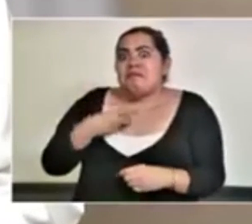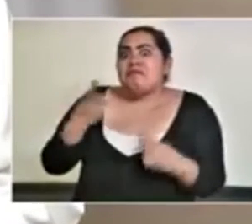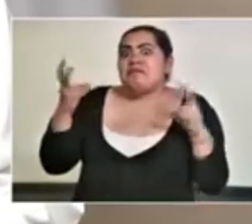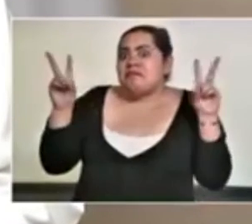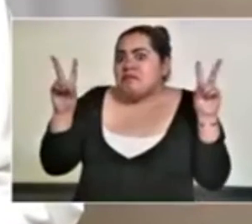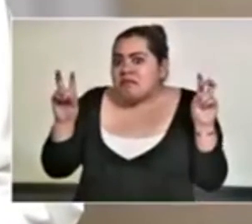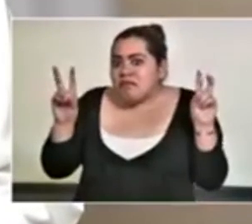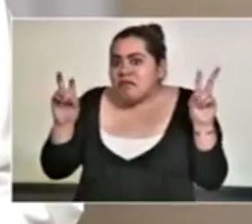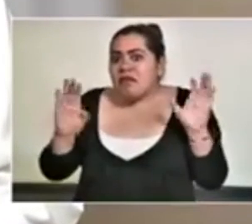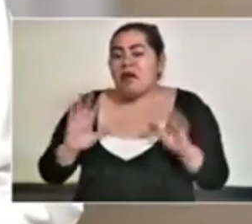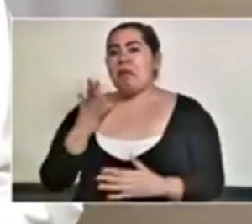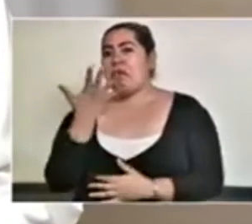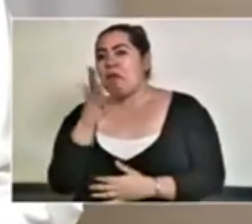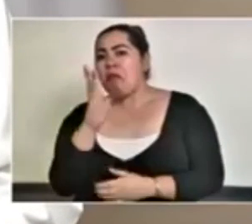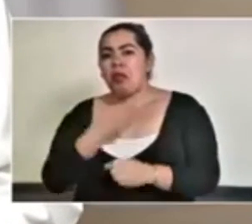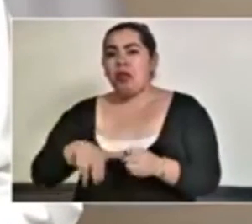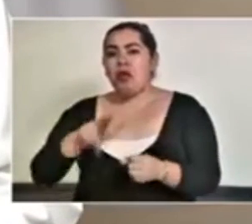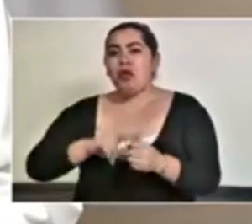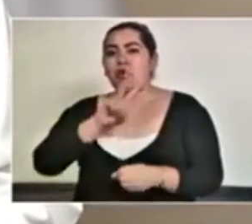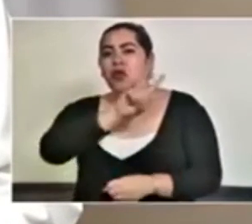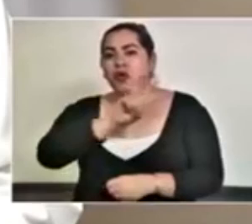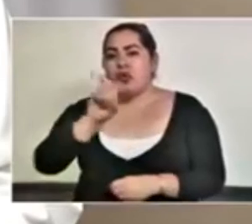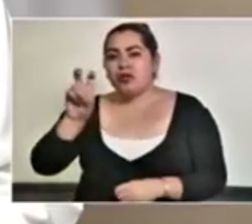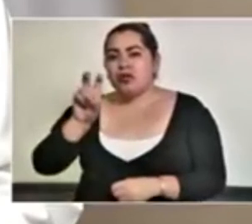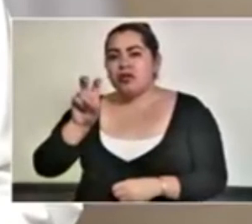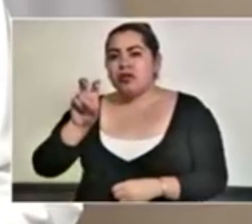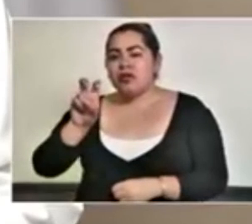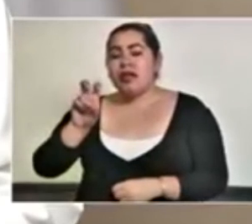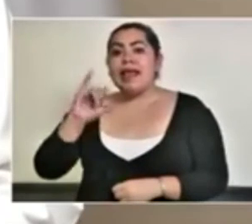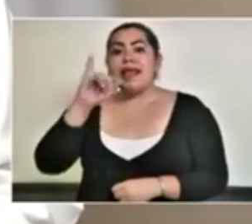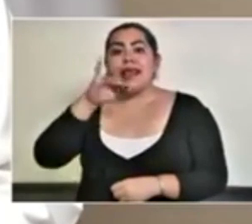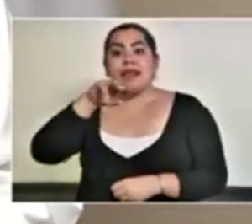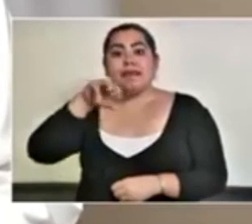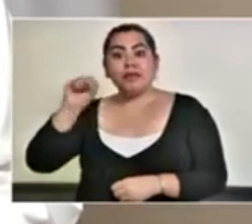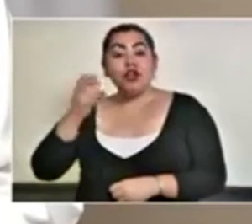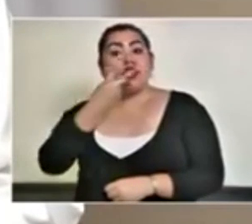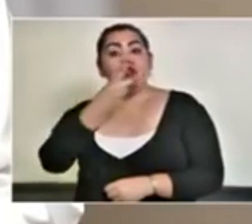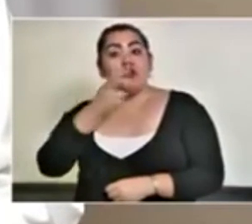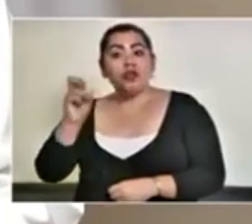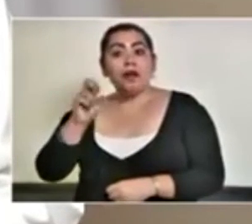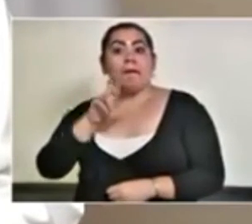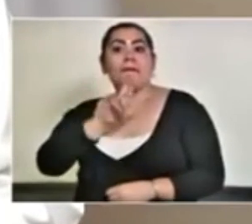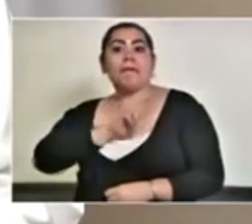aproximadamente 200 del IMSS y 200 de privados.